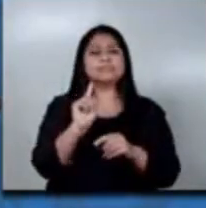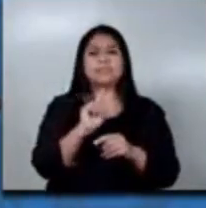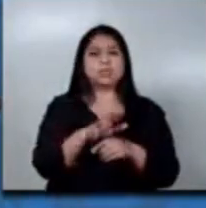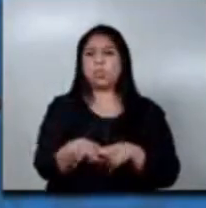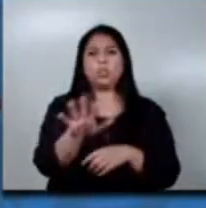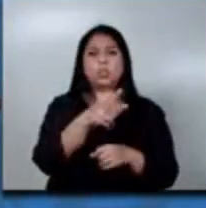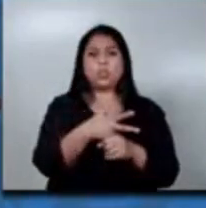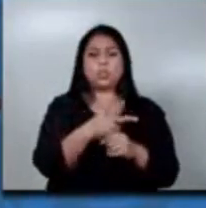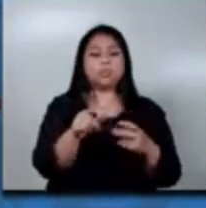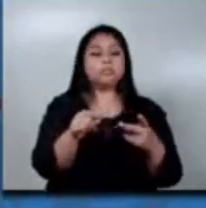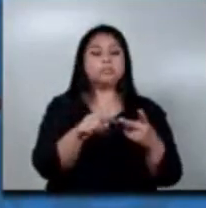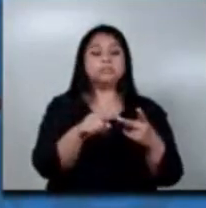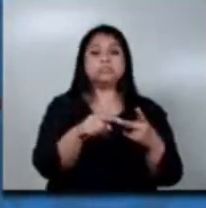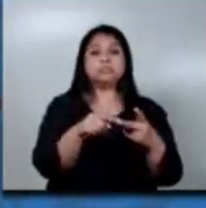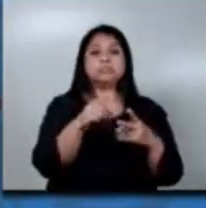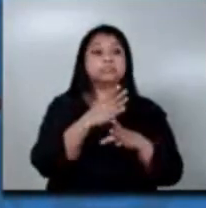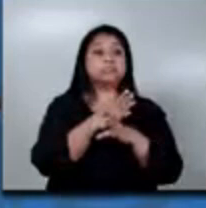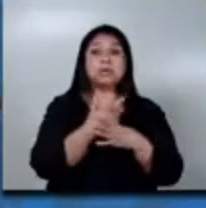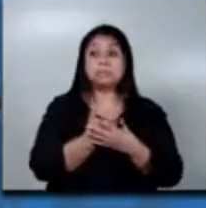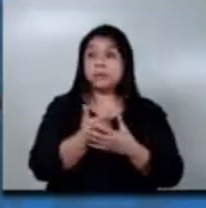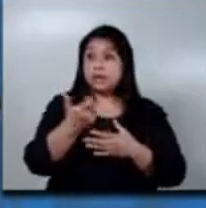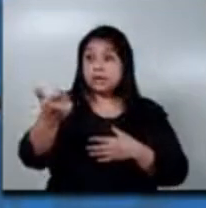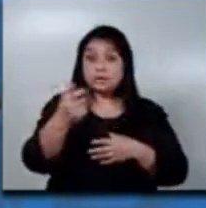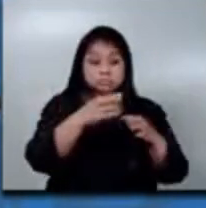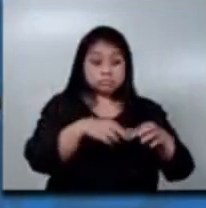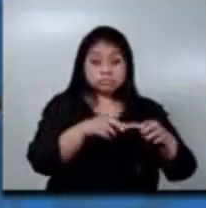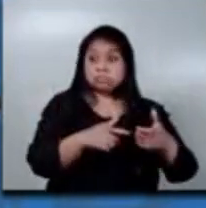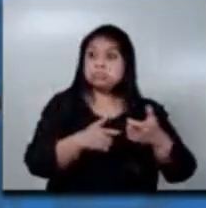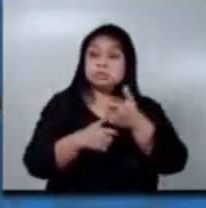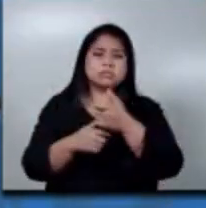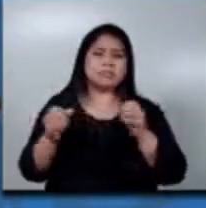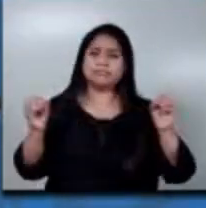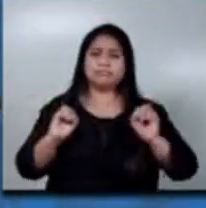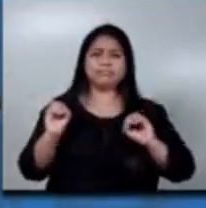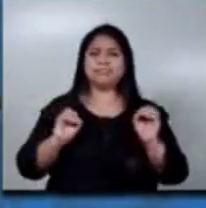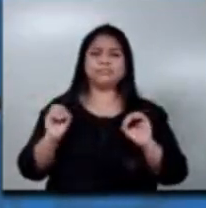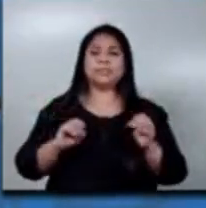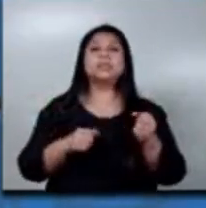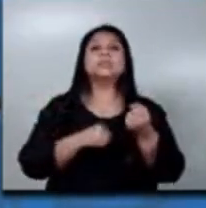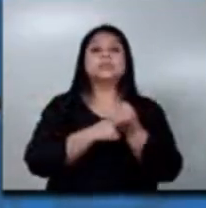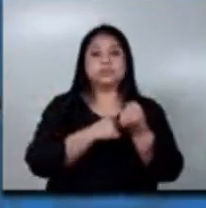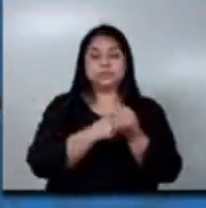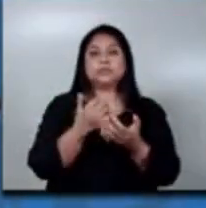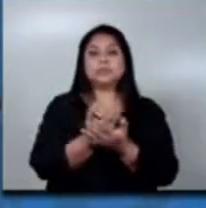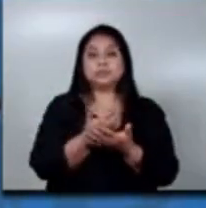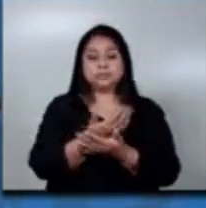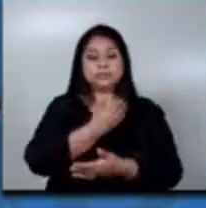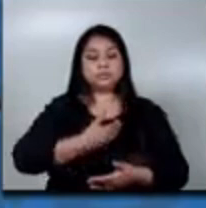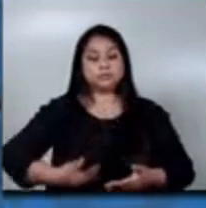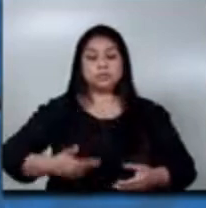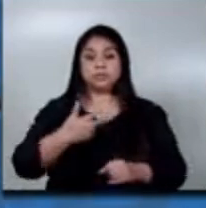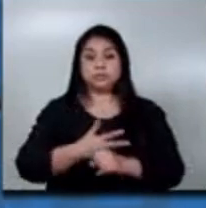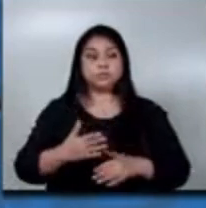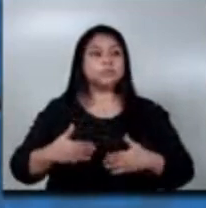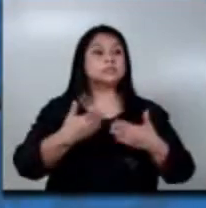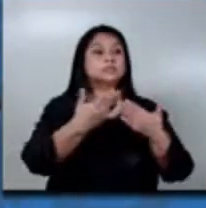Este seguro no tiene ningún costo para los agricultores, es más, es un apoyo económico que el gobierno de Guatemala le está dando a los